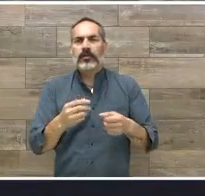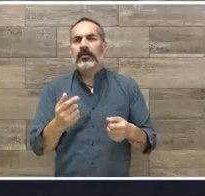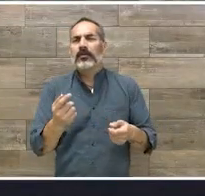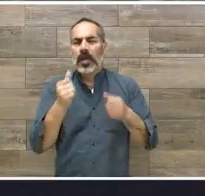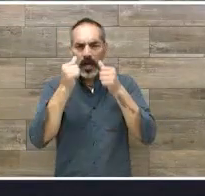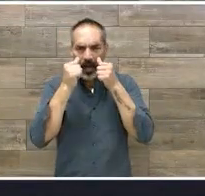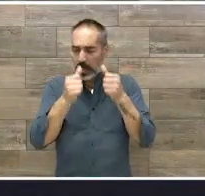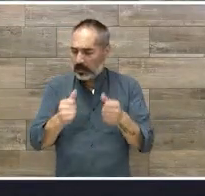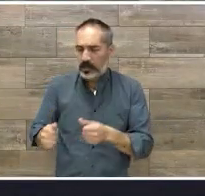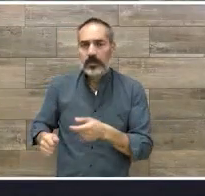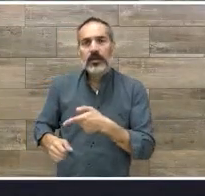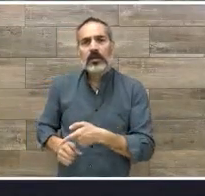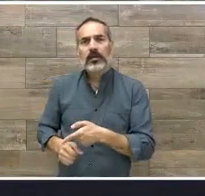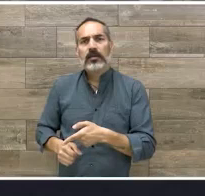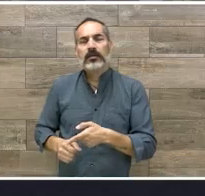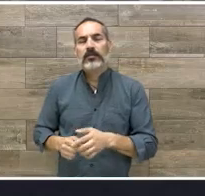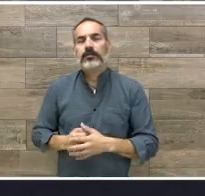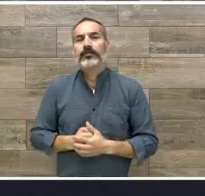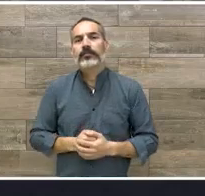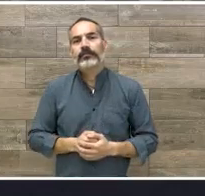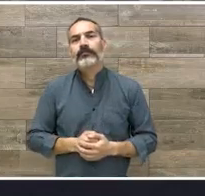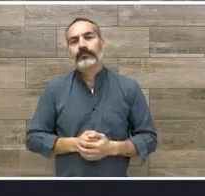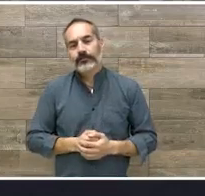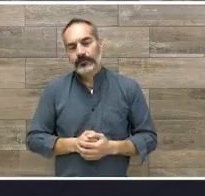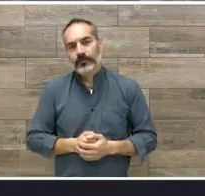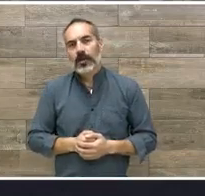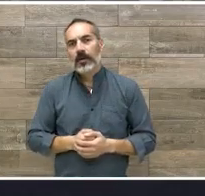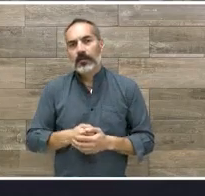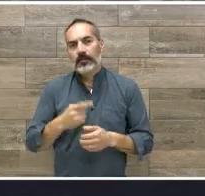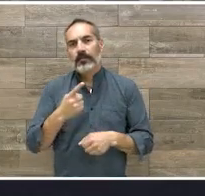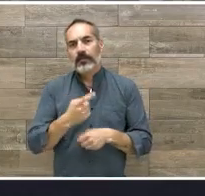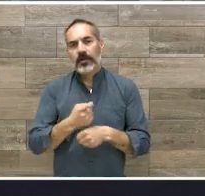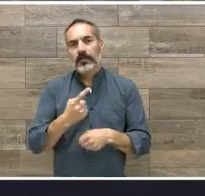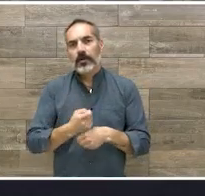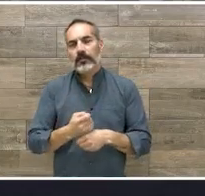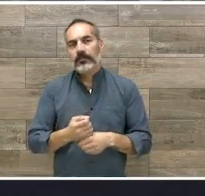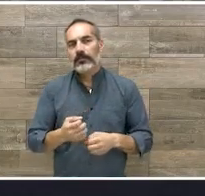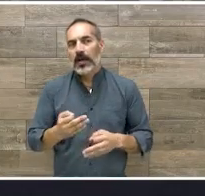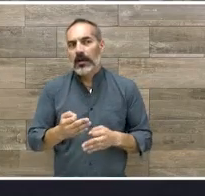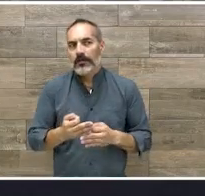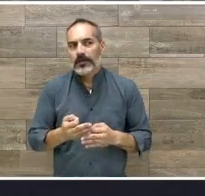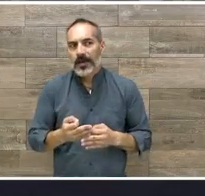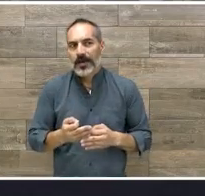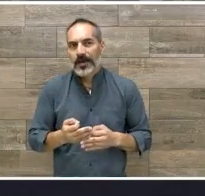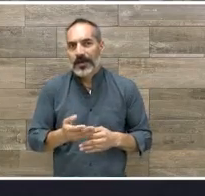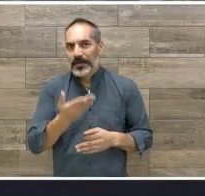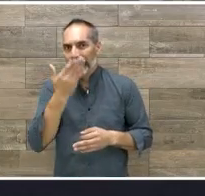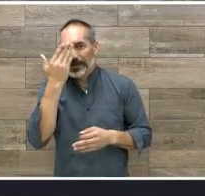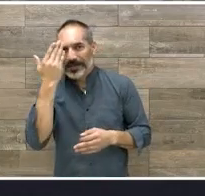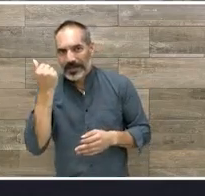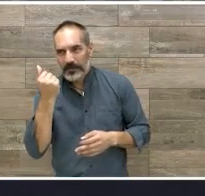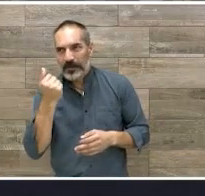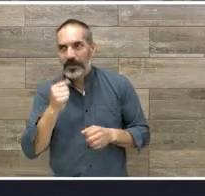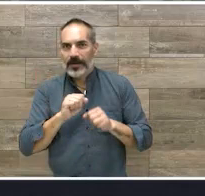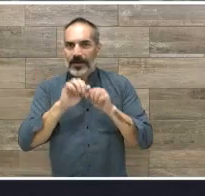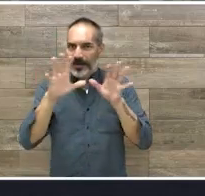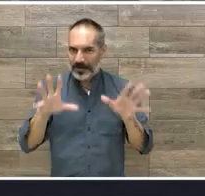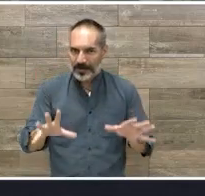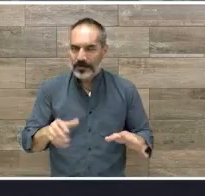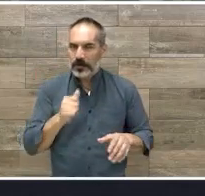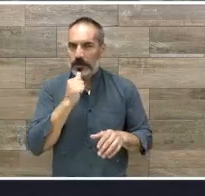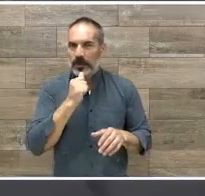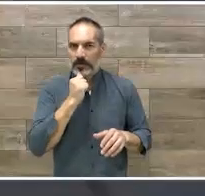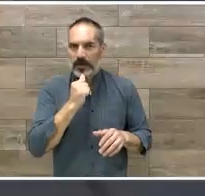quien va a tratarlo y después canalizarlo? Pues realmente no está claro todavía, ¿no? Es como el, yo lo